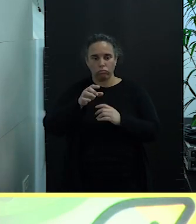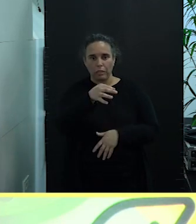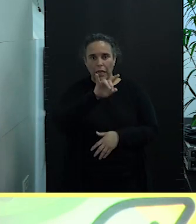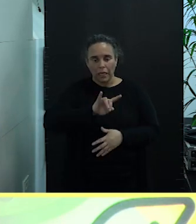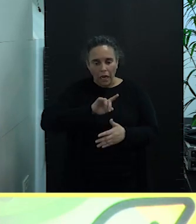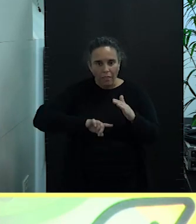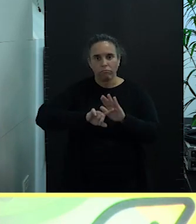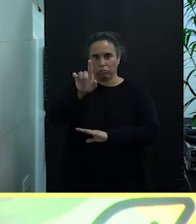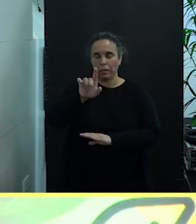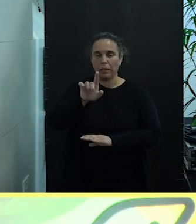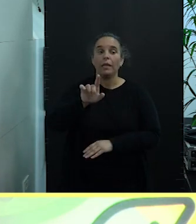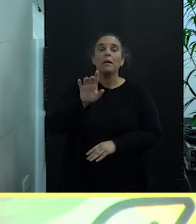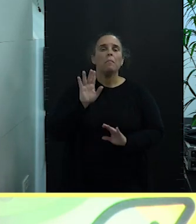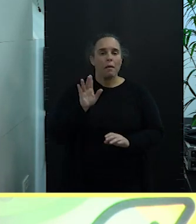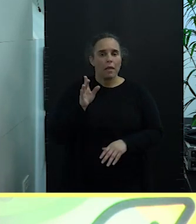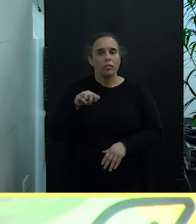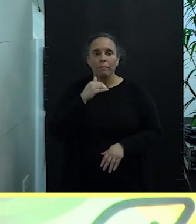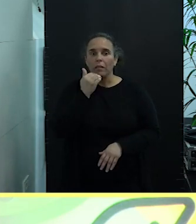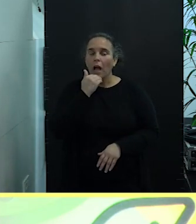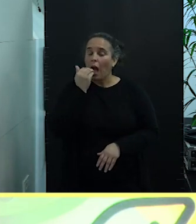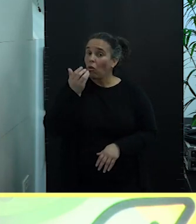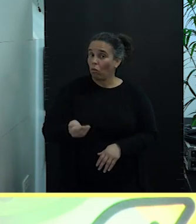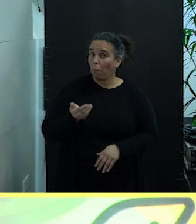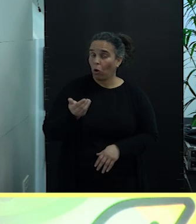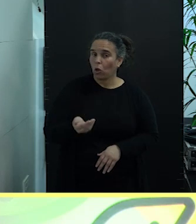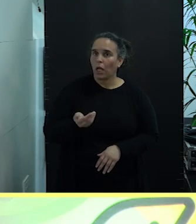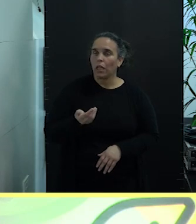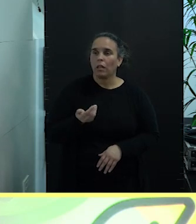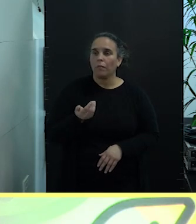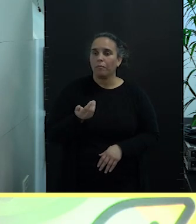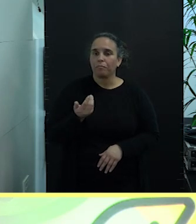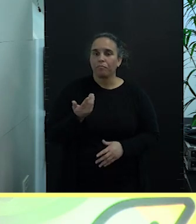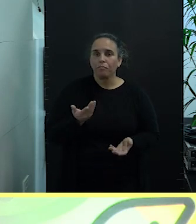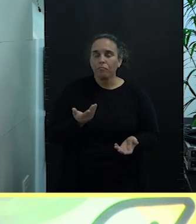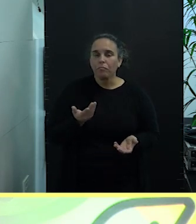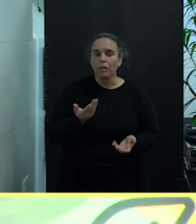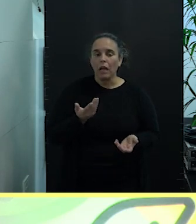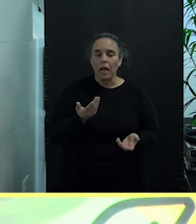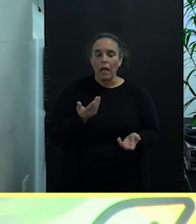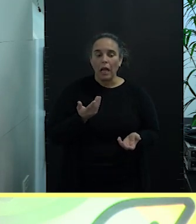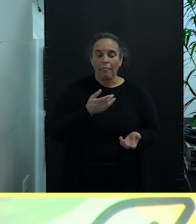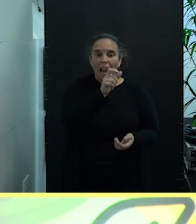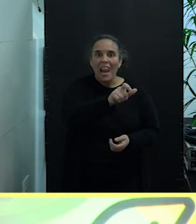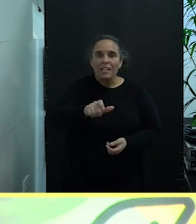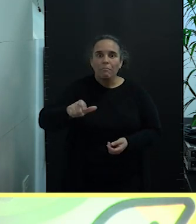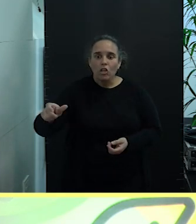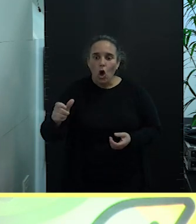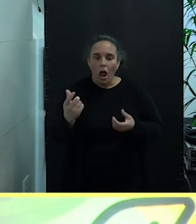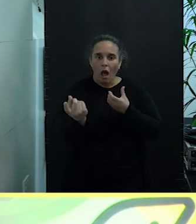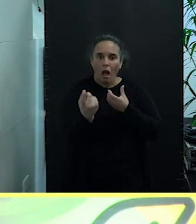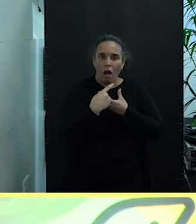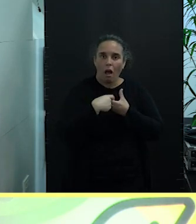una de las personas que integran